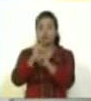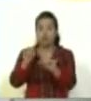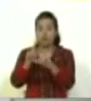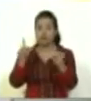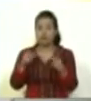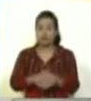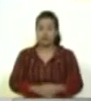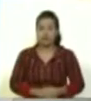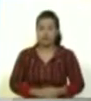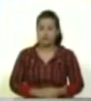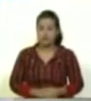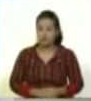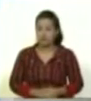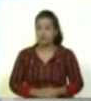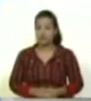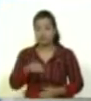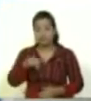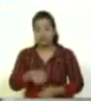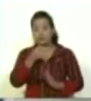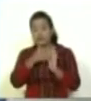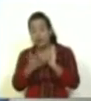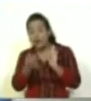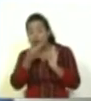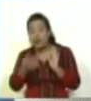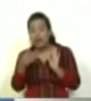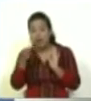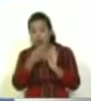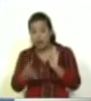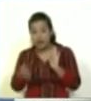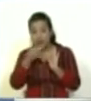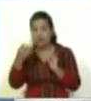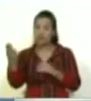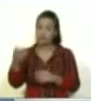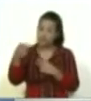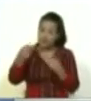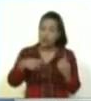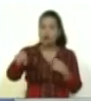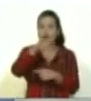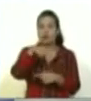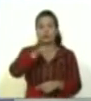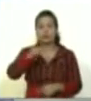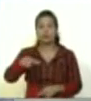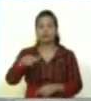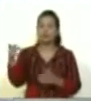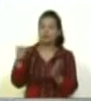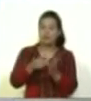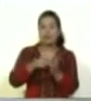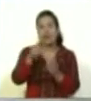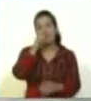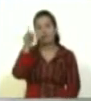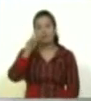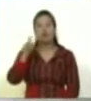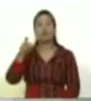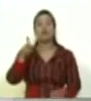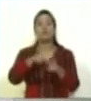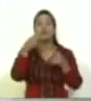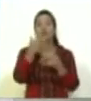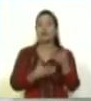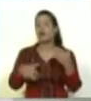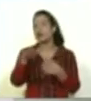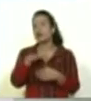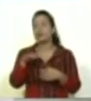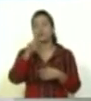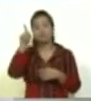partir de esta tarde, primero invitamos a todo el pueblo venezolano a que participe en el aniversario del periódico, en el complejo Alfredo